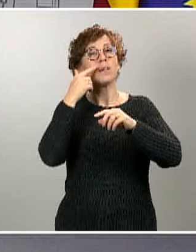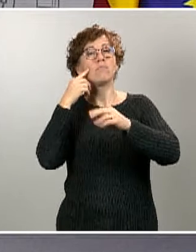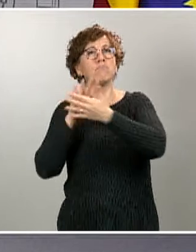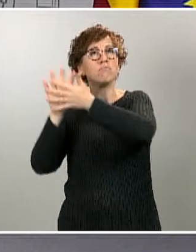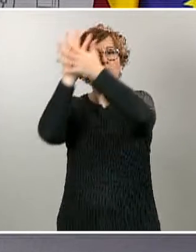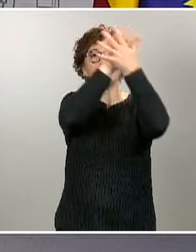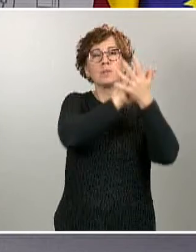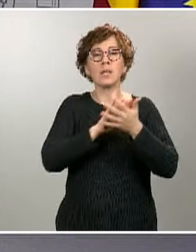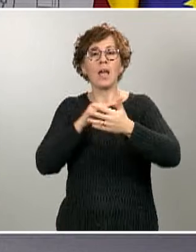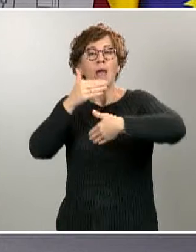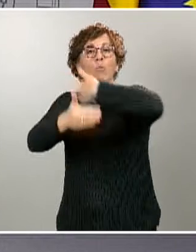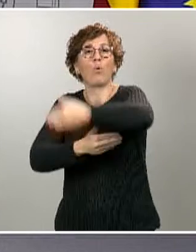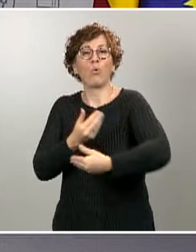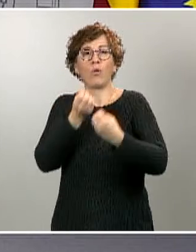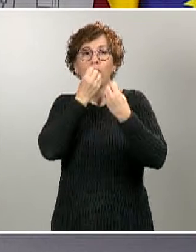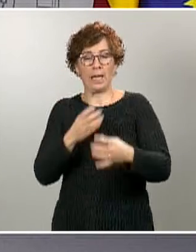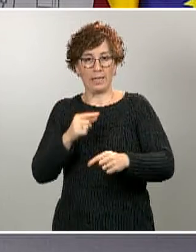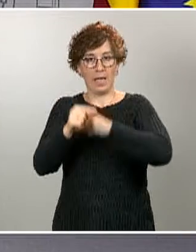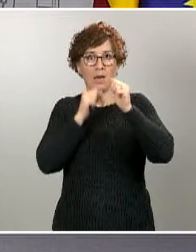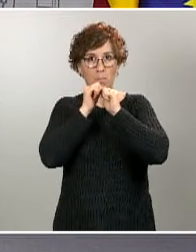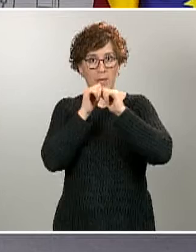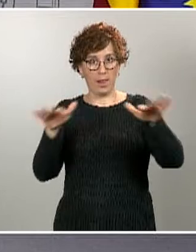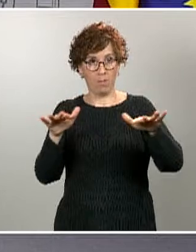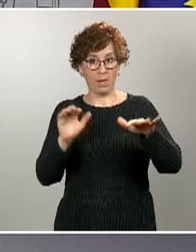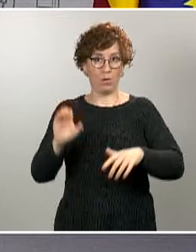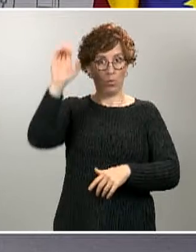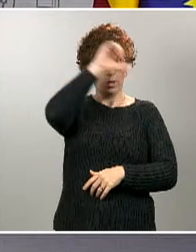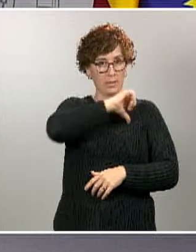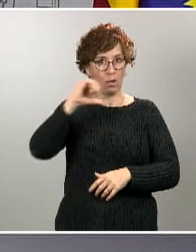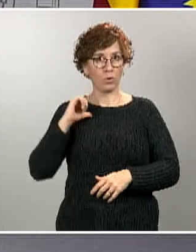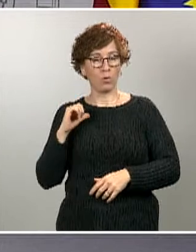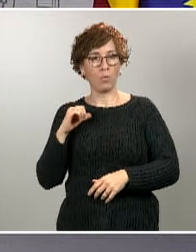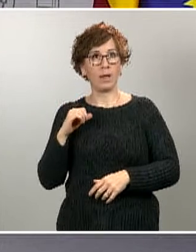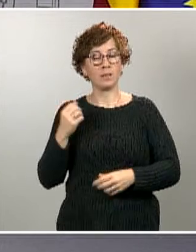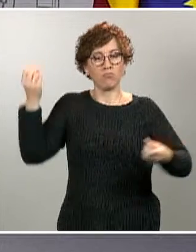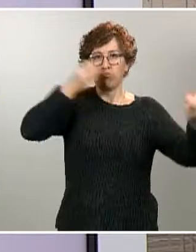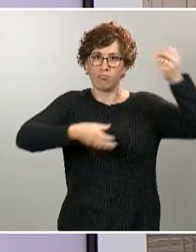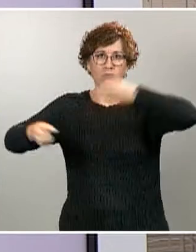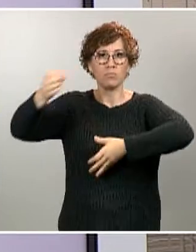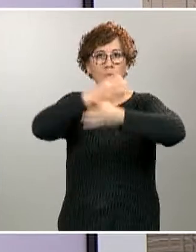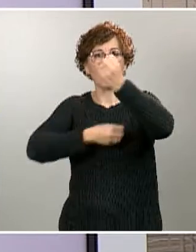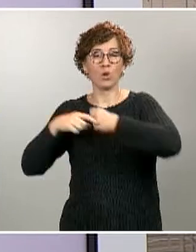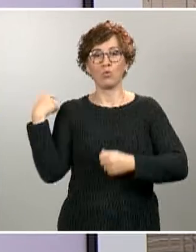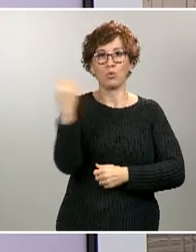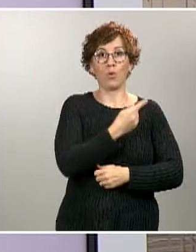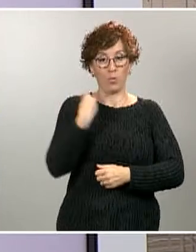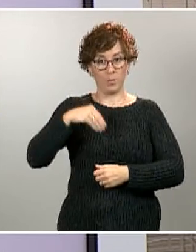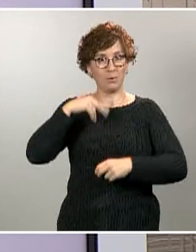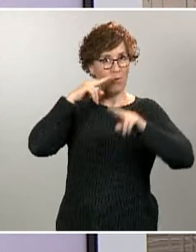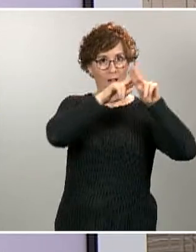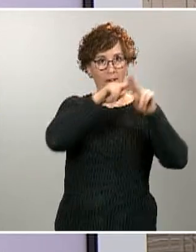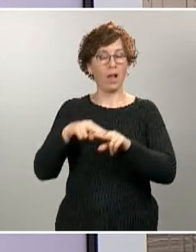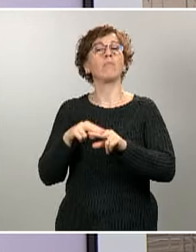territorio español y en cada comunidad autónoma. compartimos todos el análisis que les acabo de trasladar, que había habido una bajada